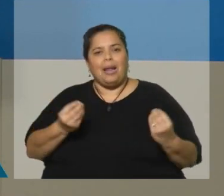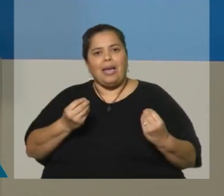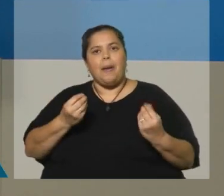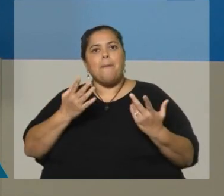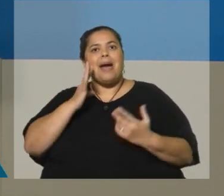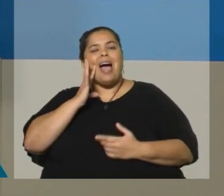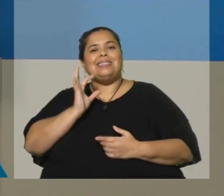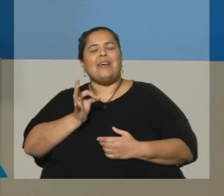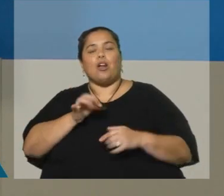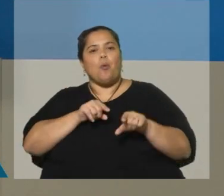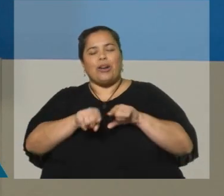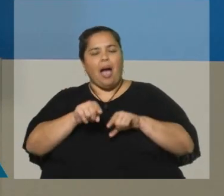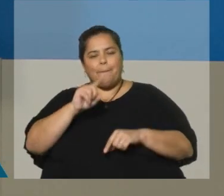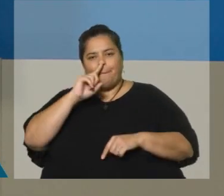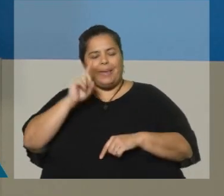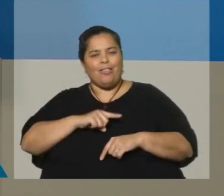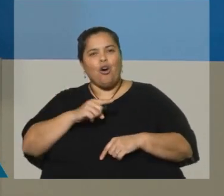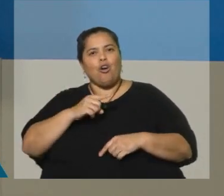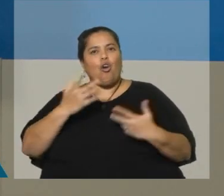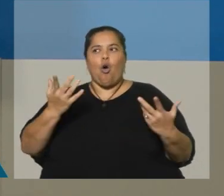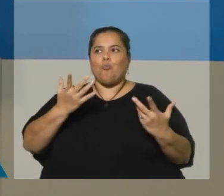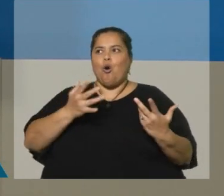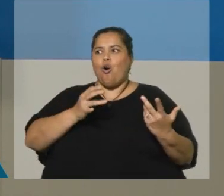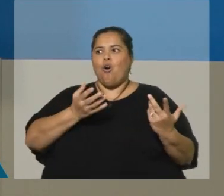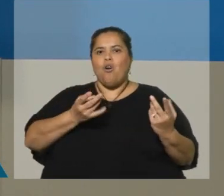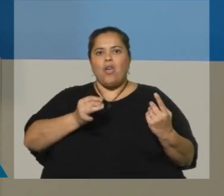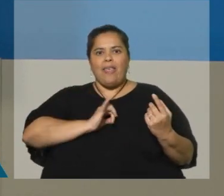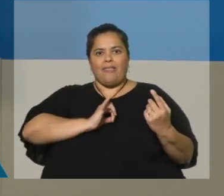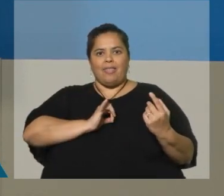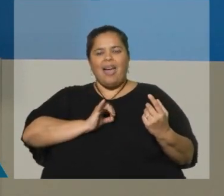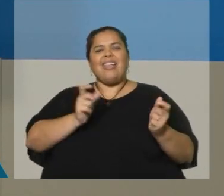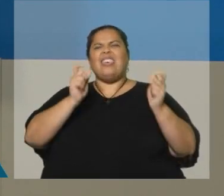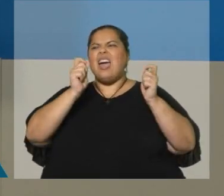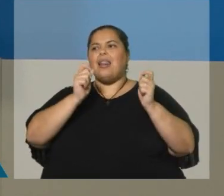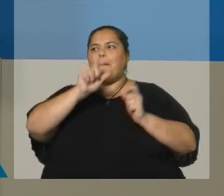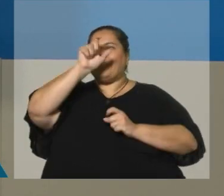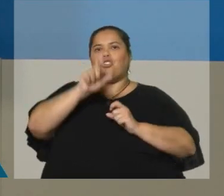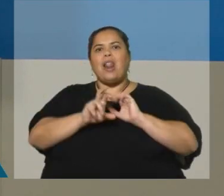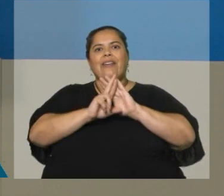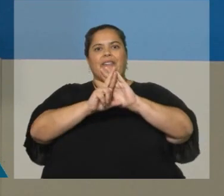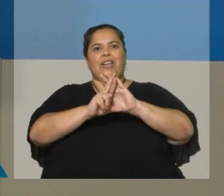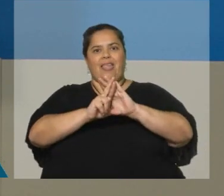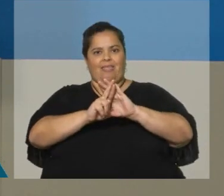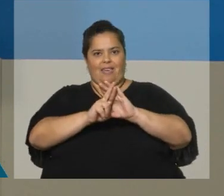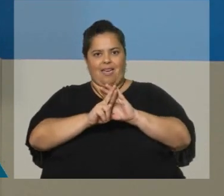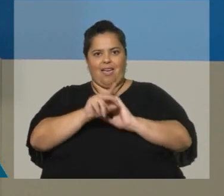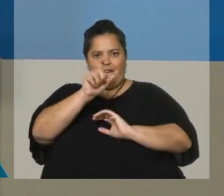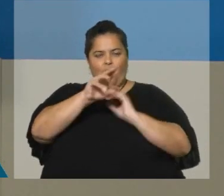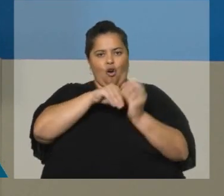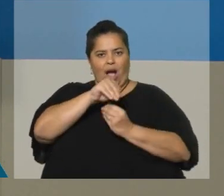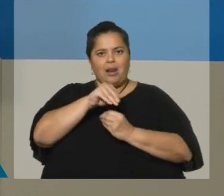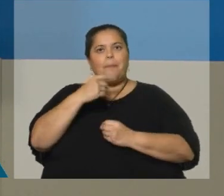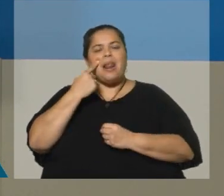identifique rápidamente y de la forma más intuitiva posible un referente en el hogar para luego determinar el